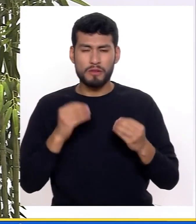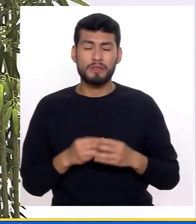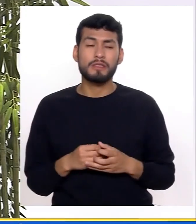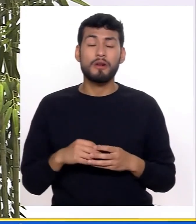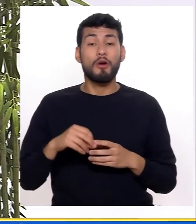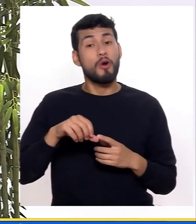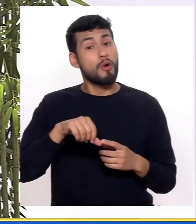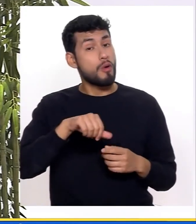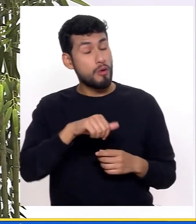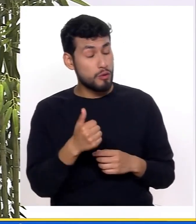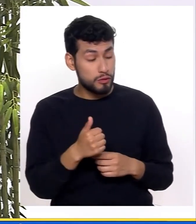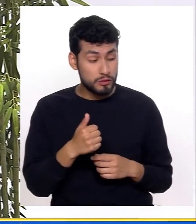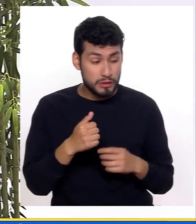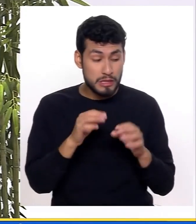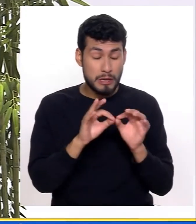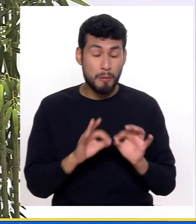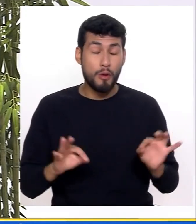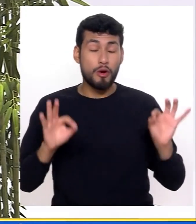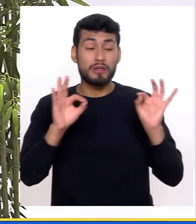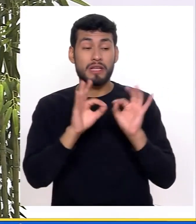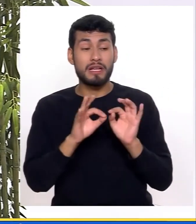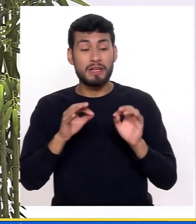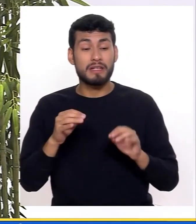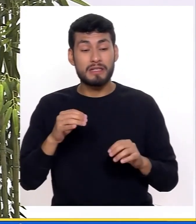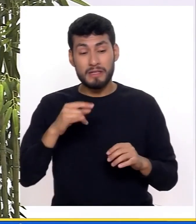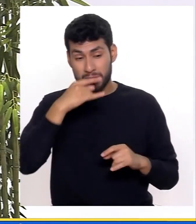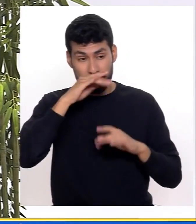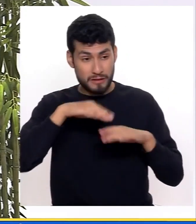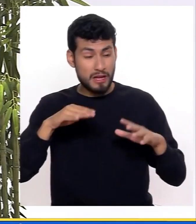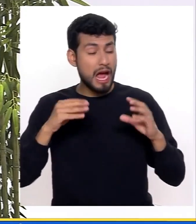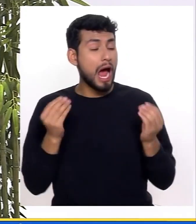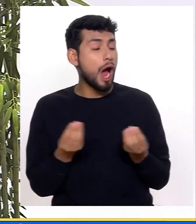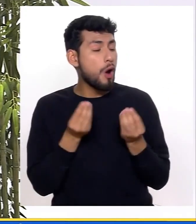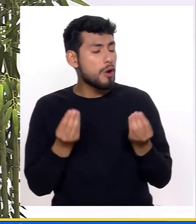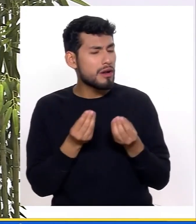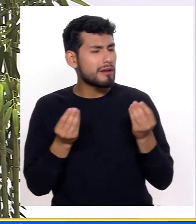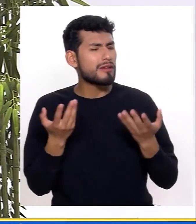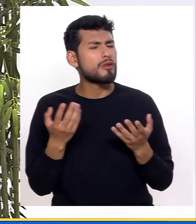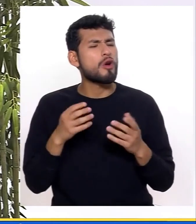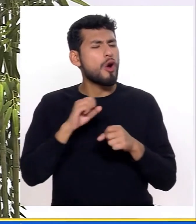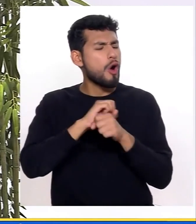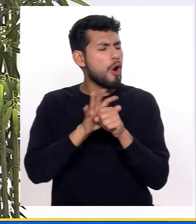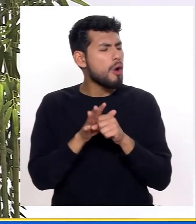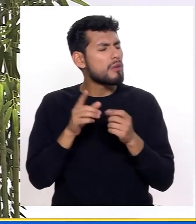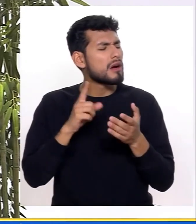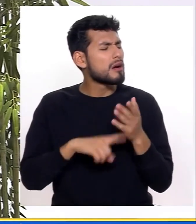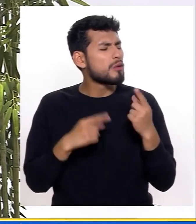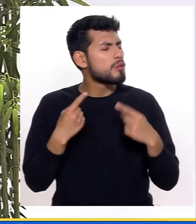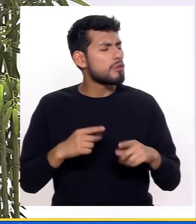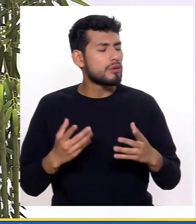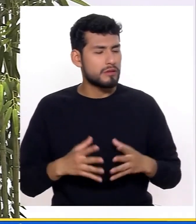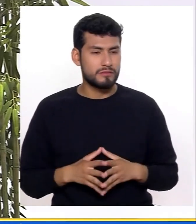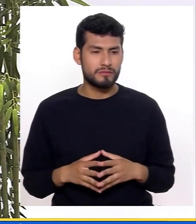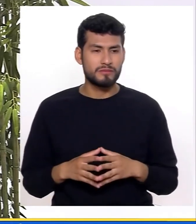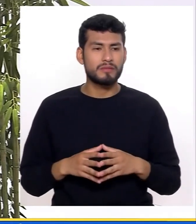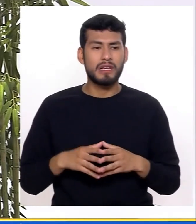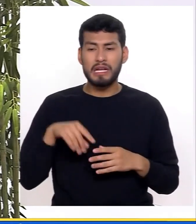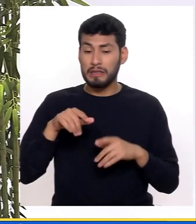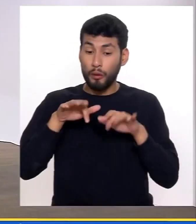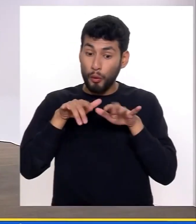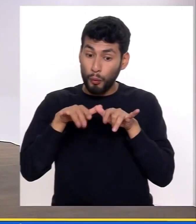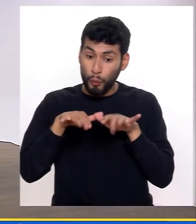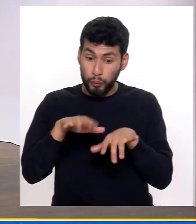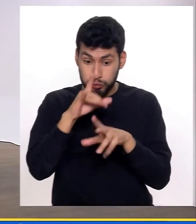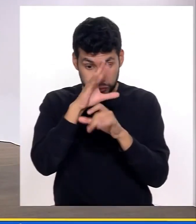Y el otro elemento importante en los niños y adolescentes, especialmente en el COVID, es el problema del abuso al Internet.